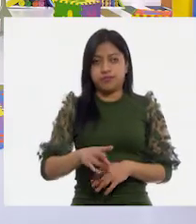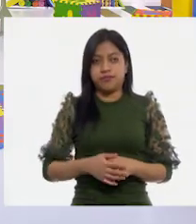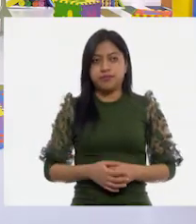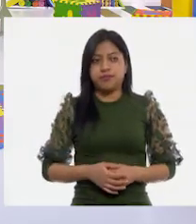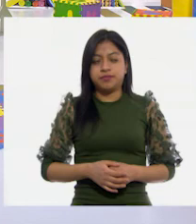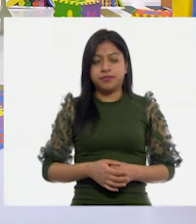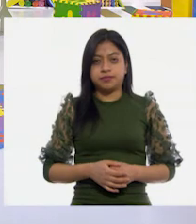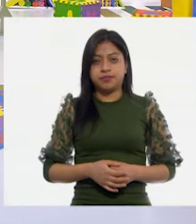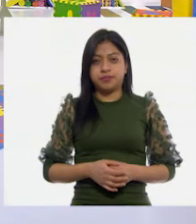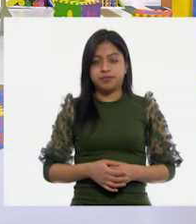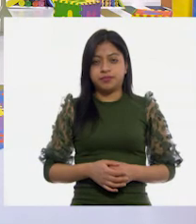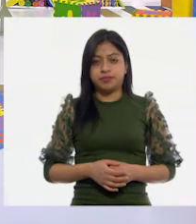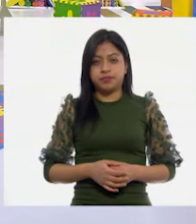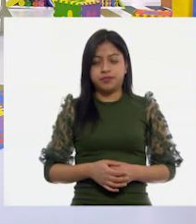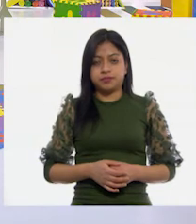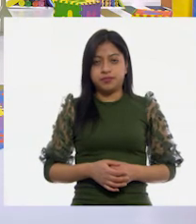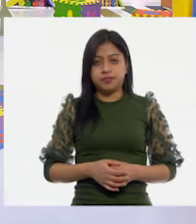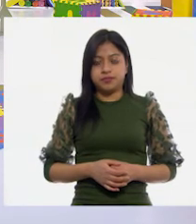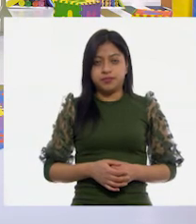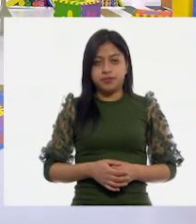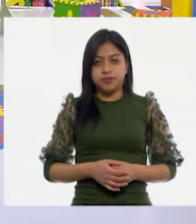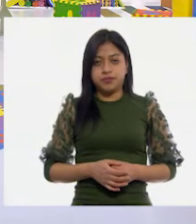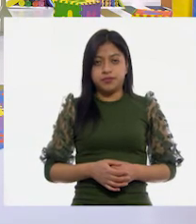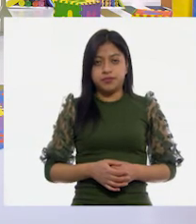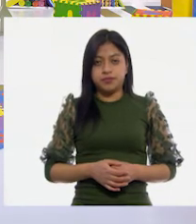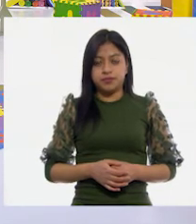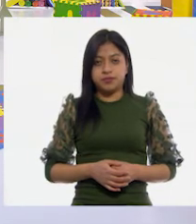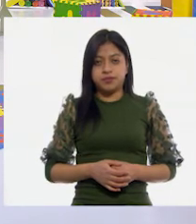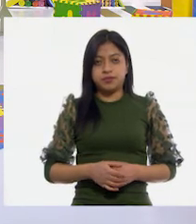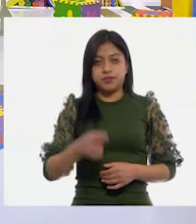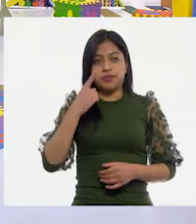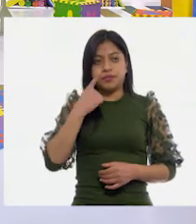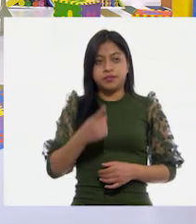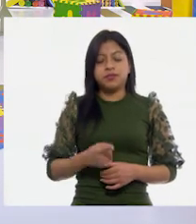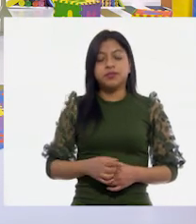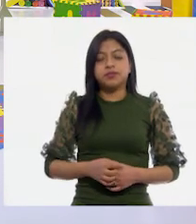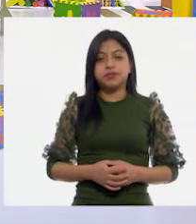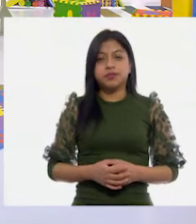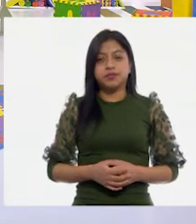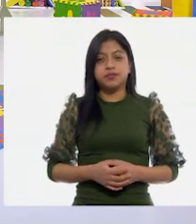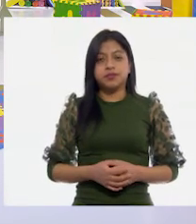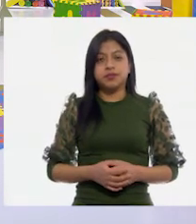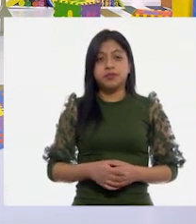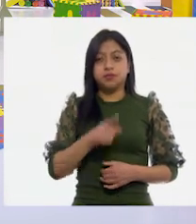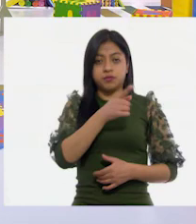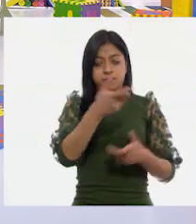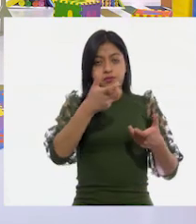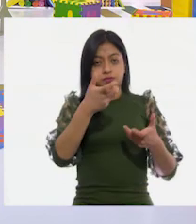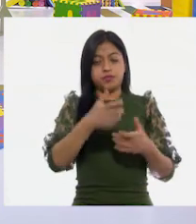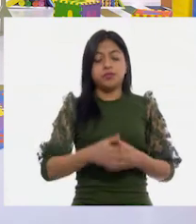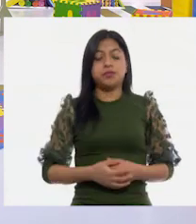Veamos si sí. Ok, ¿tenemos el primer vaso? Sí. ¿Lo haces?